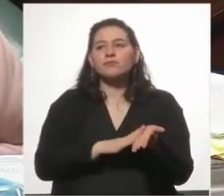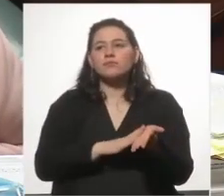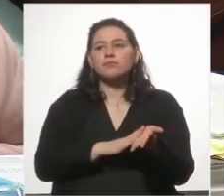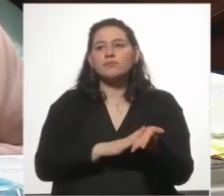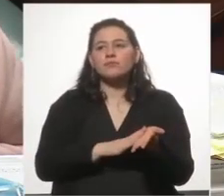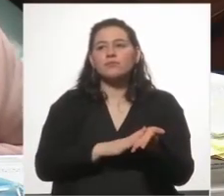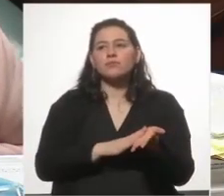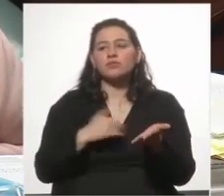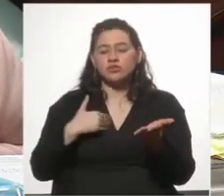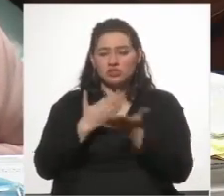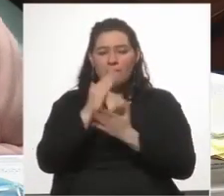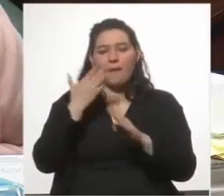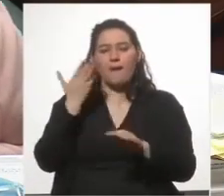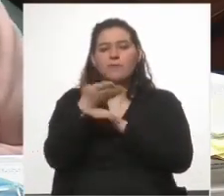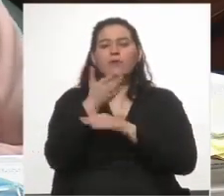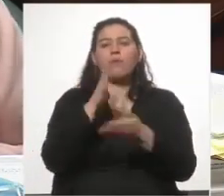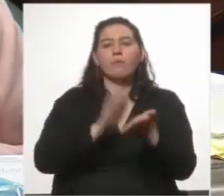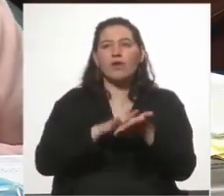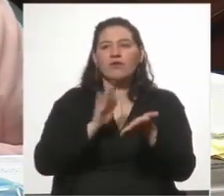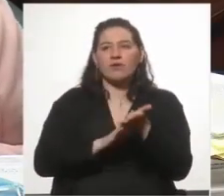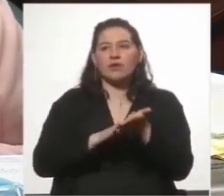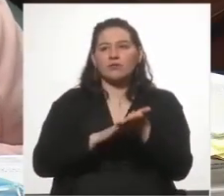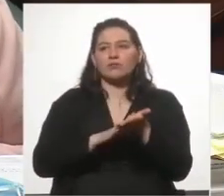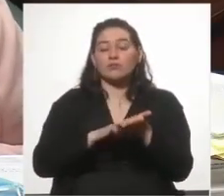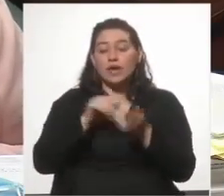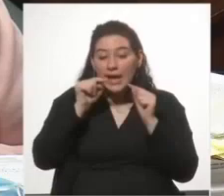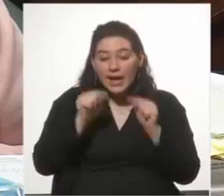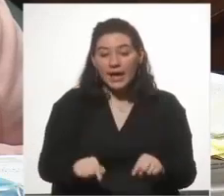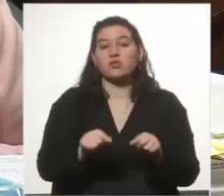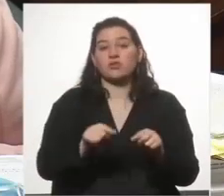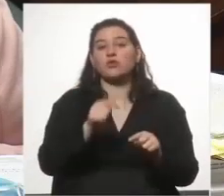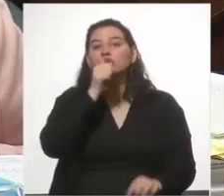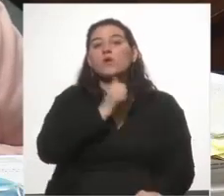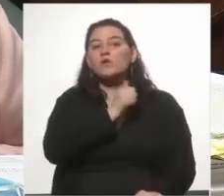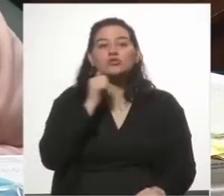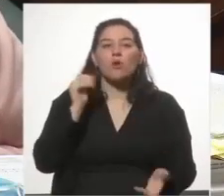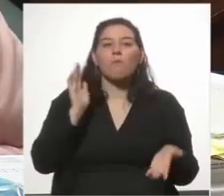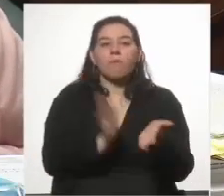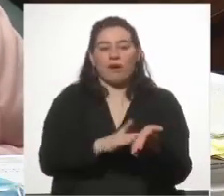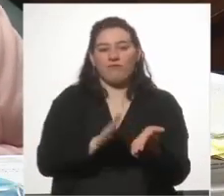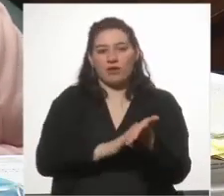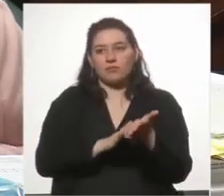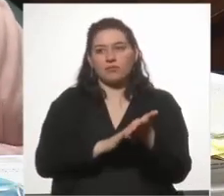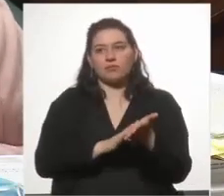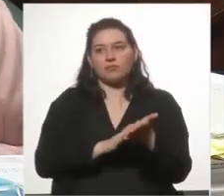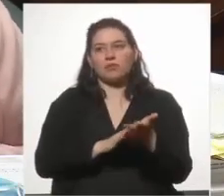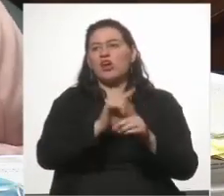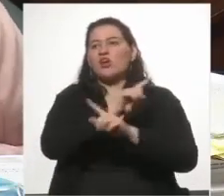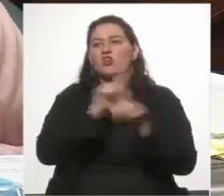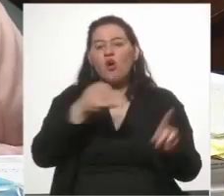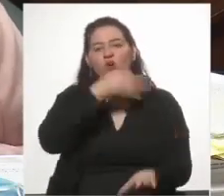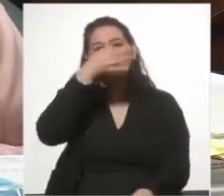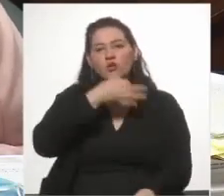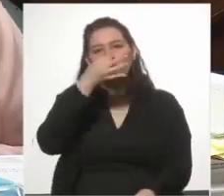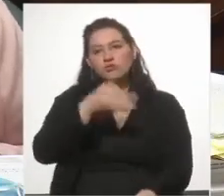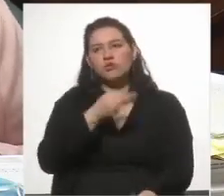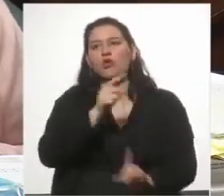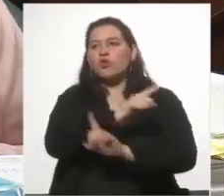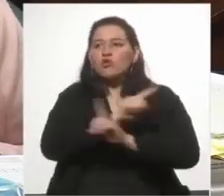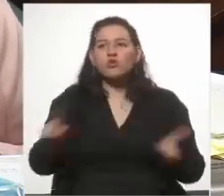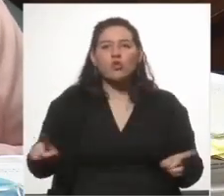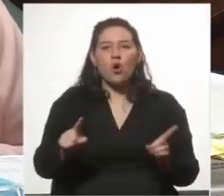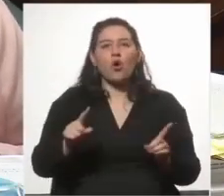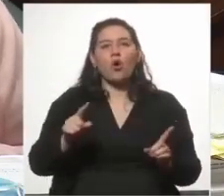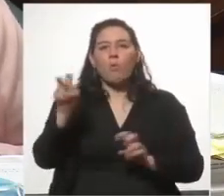Porque siempre pido pruebas. Estas cosas se solucionan con pruebas. No con discursos. No